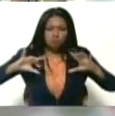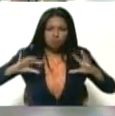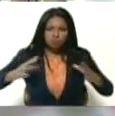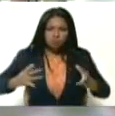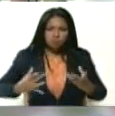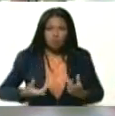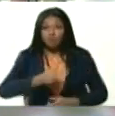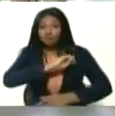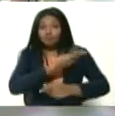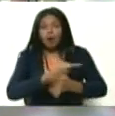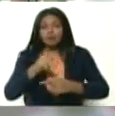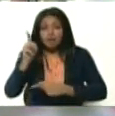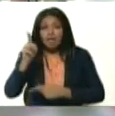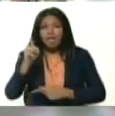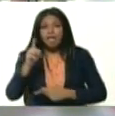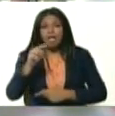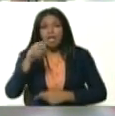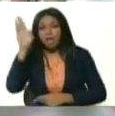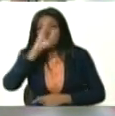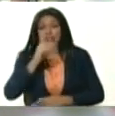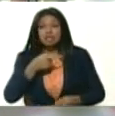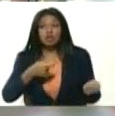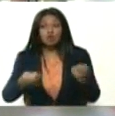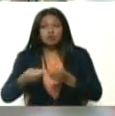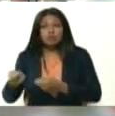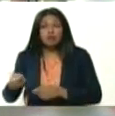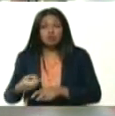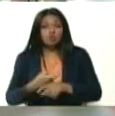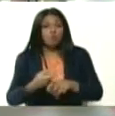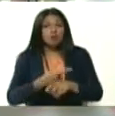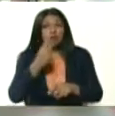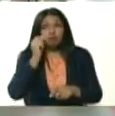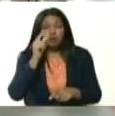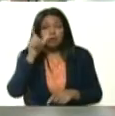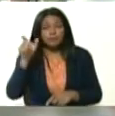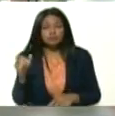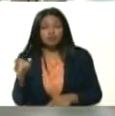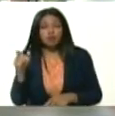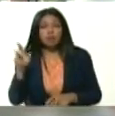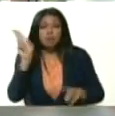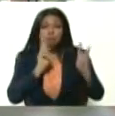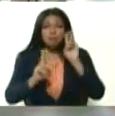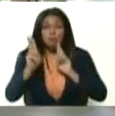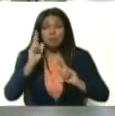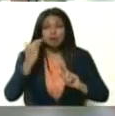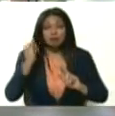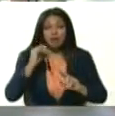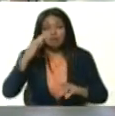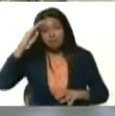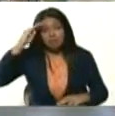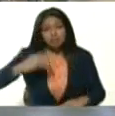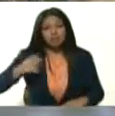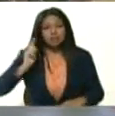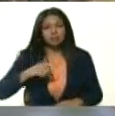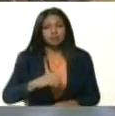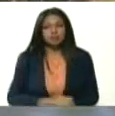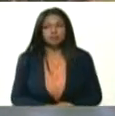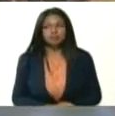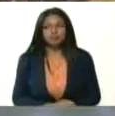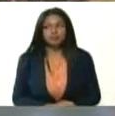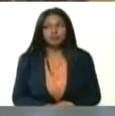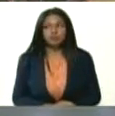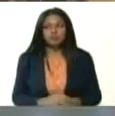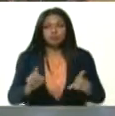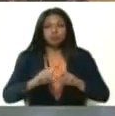Atención. Hay que coordinar con los gobernadores, con las autoridades sanitarias, las autoridades militares. Y poner un